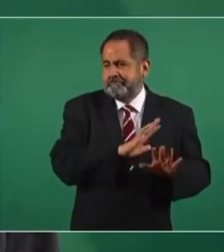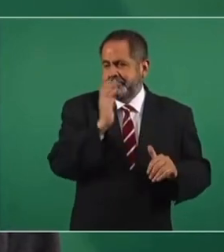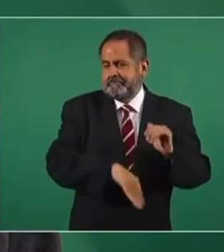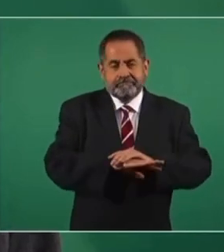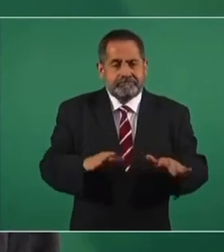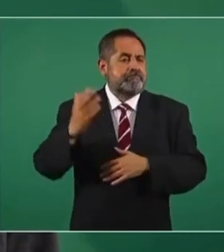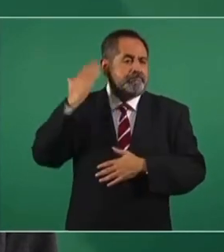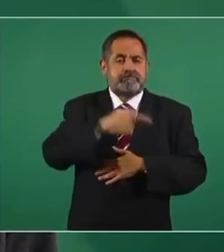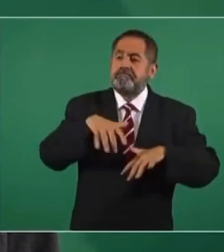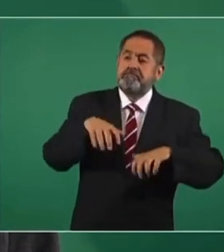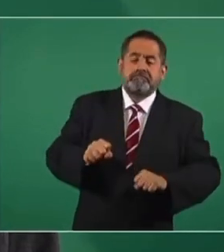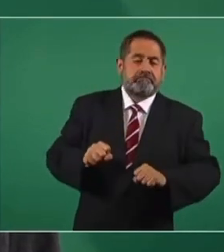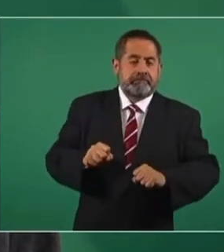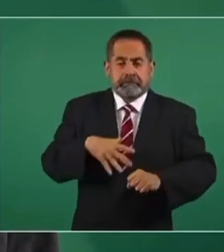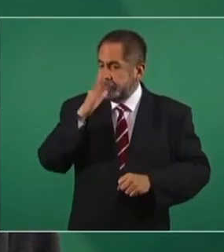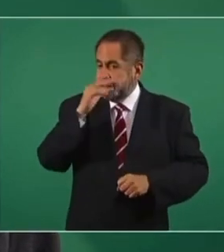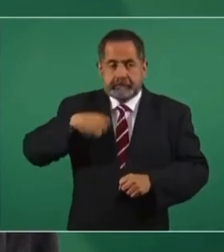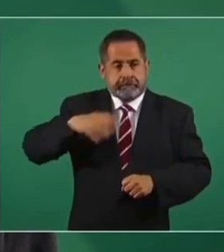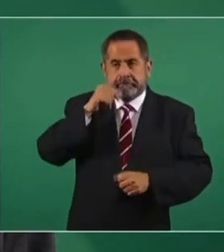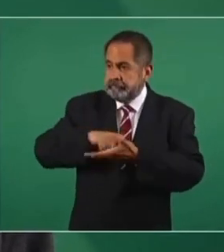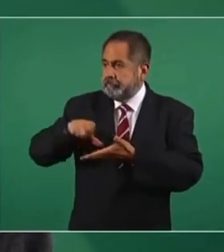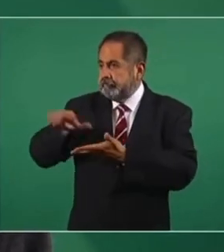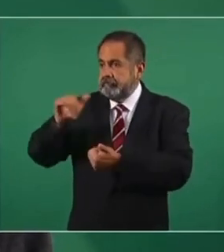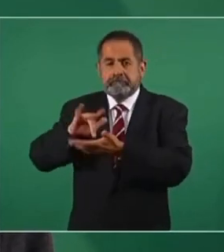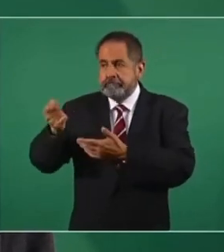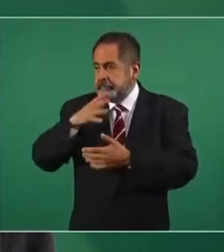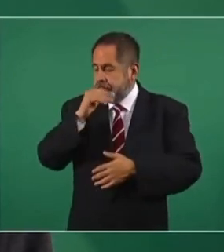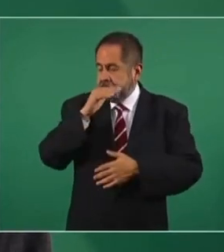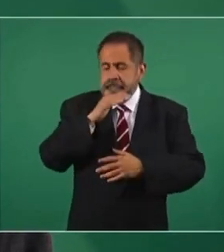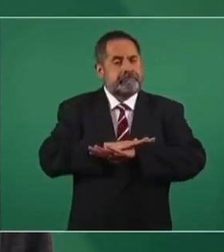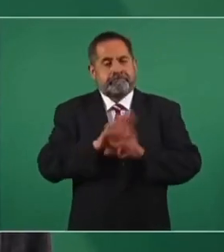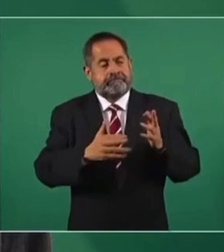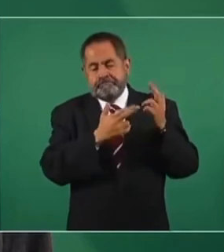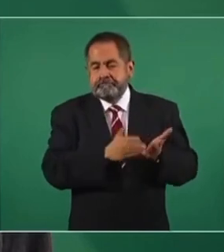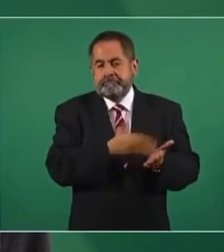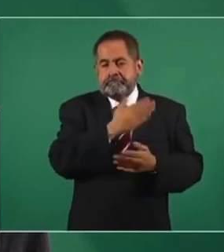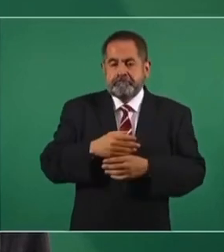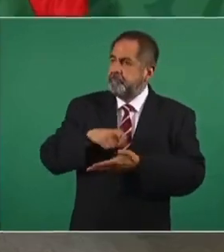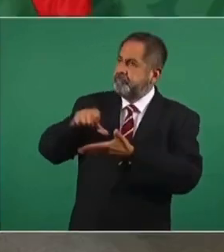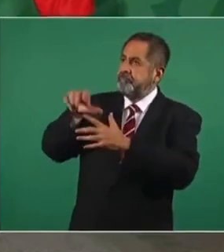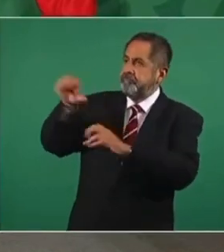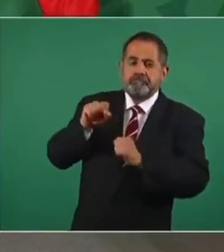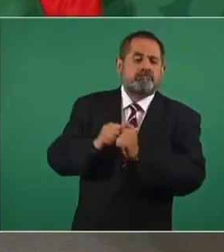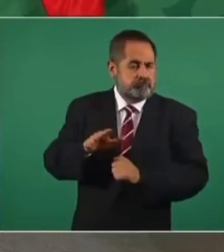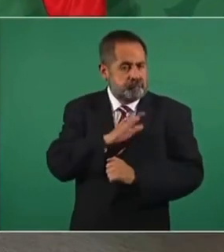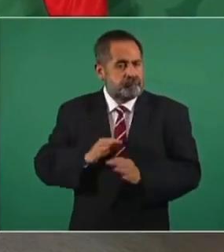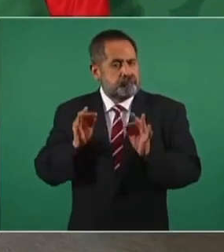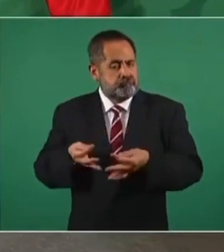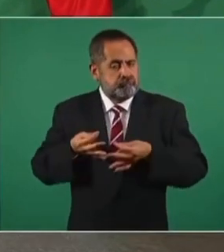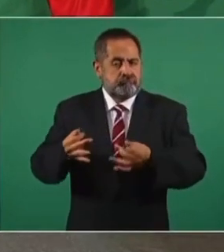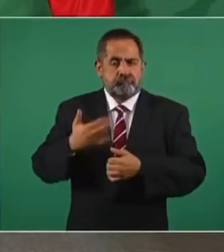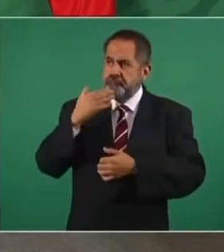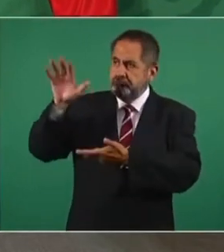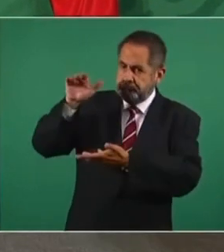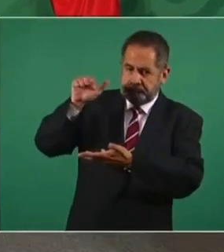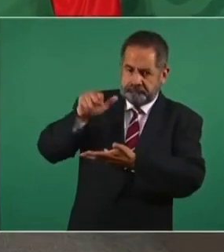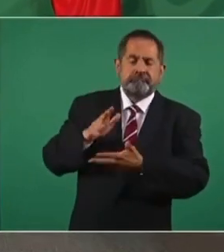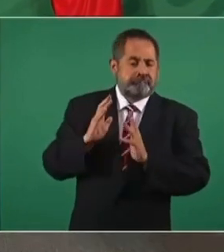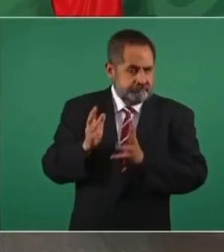y que impedía afrontar con medicamentos y medicamentos de buena calidad, además